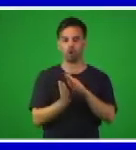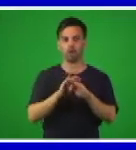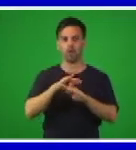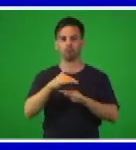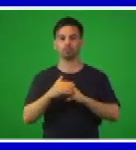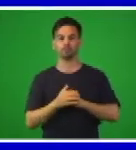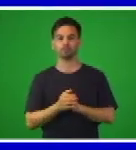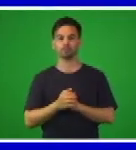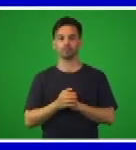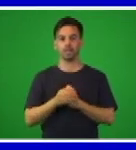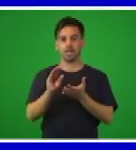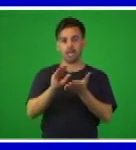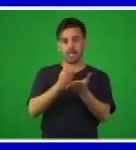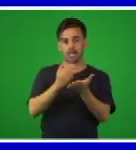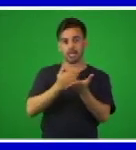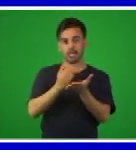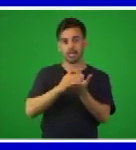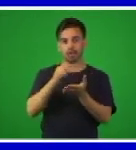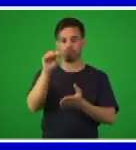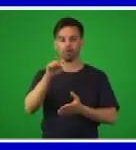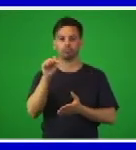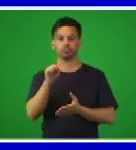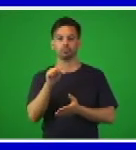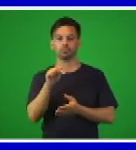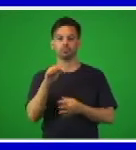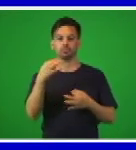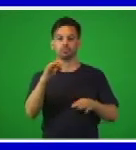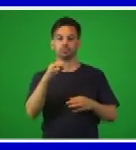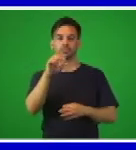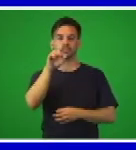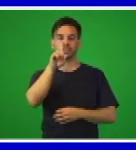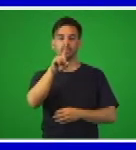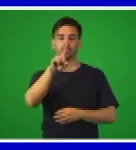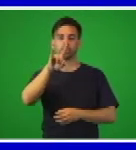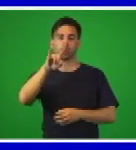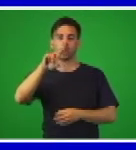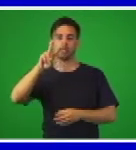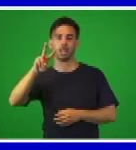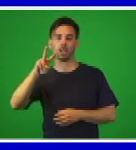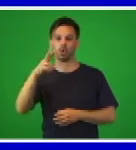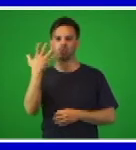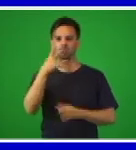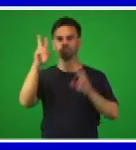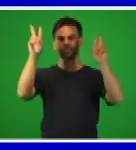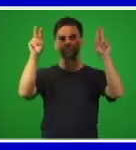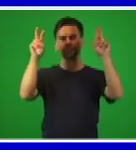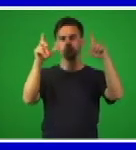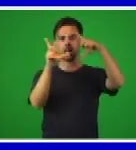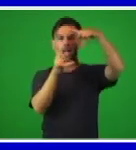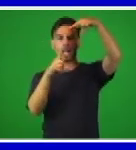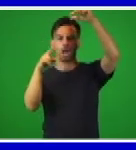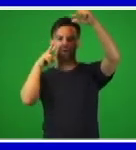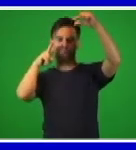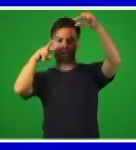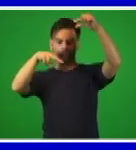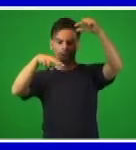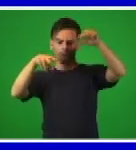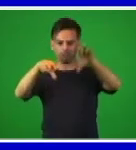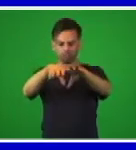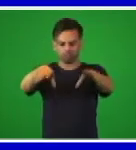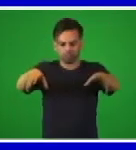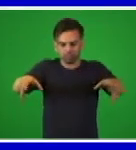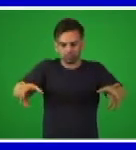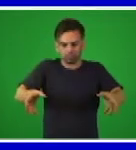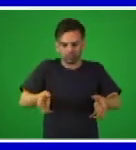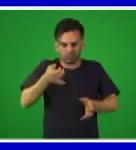que aparece la página 192, La luna en el pozo. Pueden buscarla por el índice, pero ya yo le estoy diciendo la